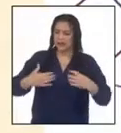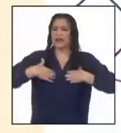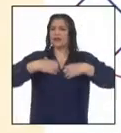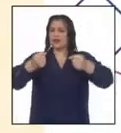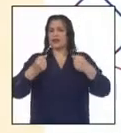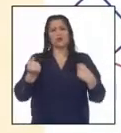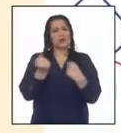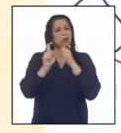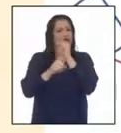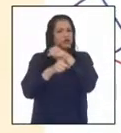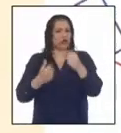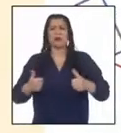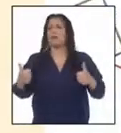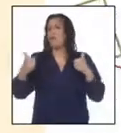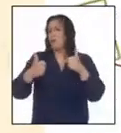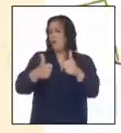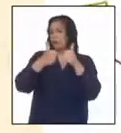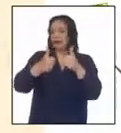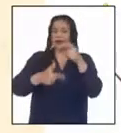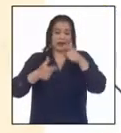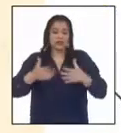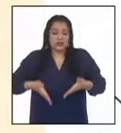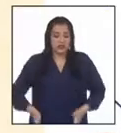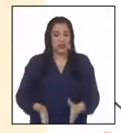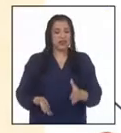de asistencia social y del buen nacimiento.